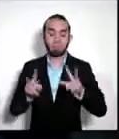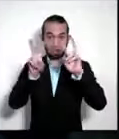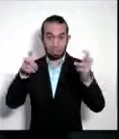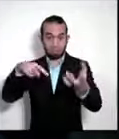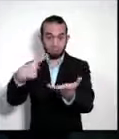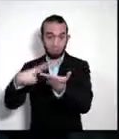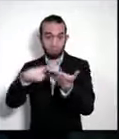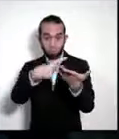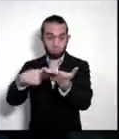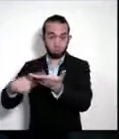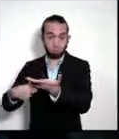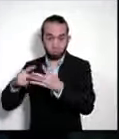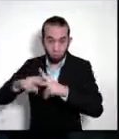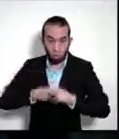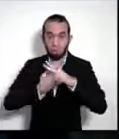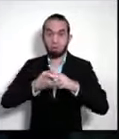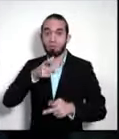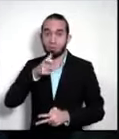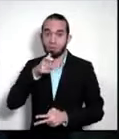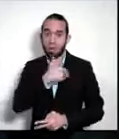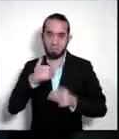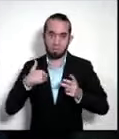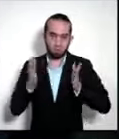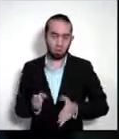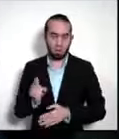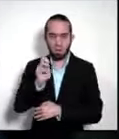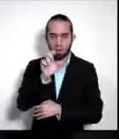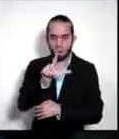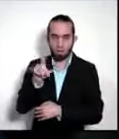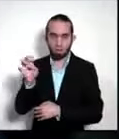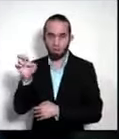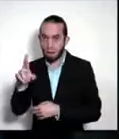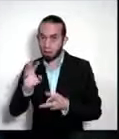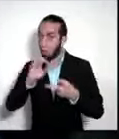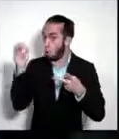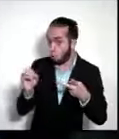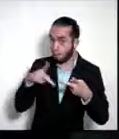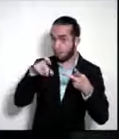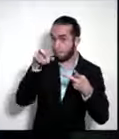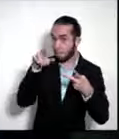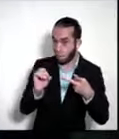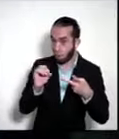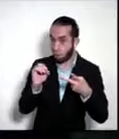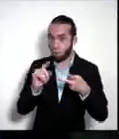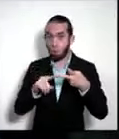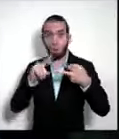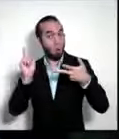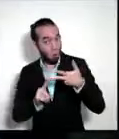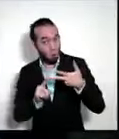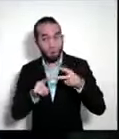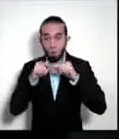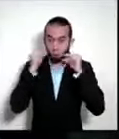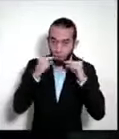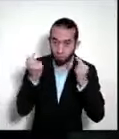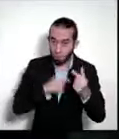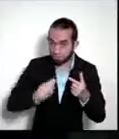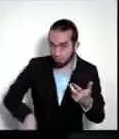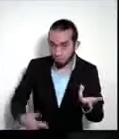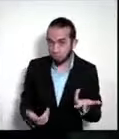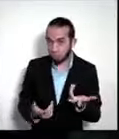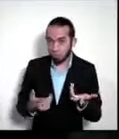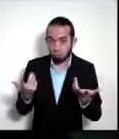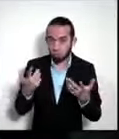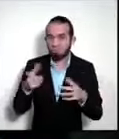sobre la mesa, quién fue, si fue el ministro, Manuel Tobar, don Pedro, si fue el presidente, don Rodrigo, quien puso este tema sobre la mesa para que se empezara a discutir.